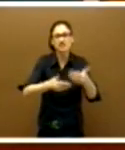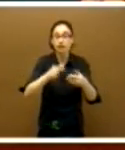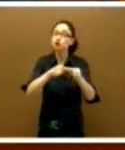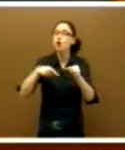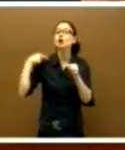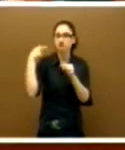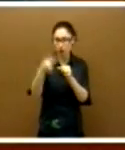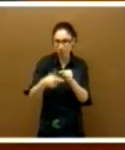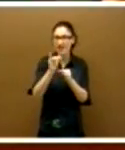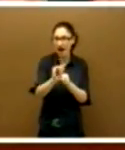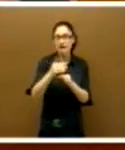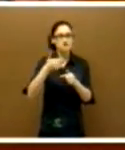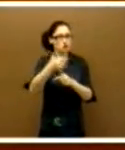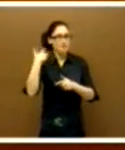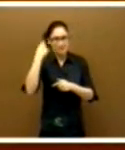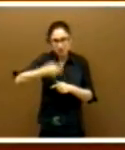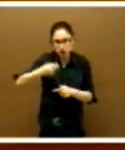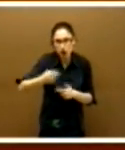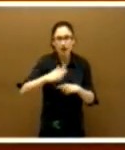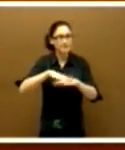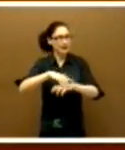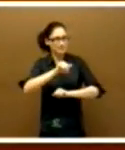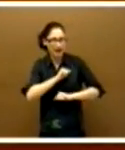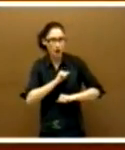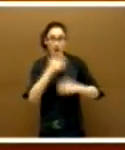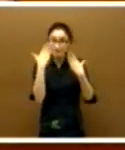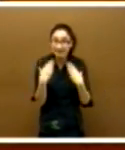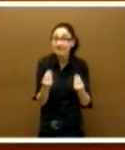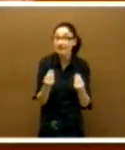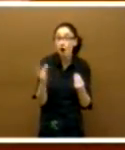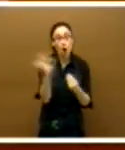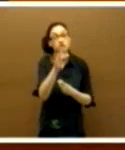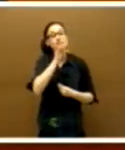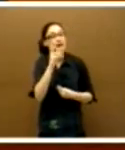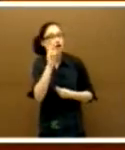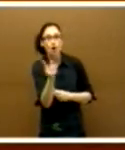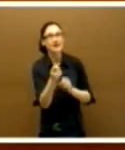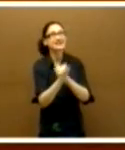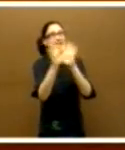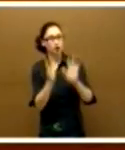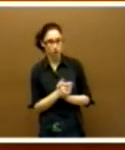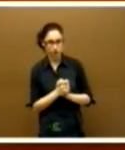tendrá a su vez para pensiones, para paro y para tal. ¿Lo entienden o todavía no lo ven claro?